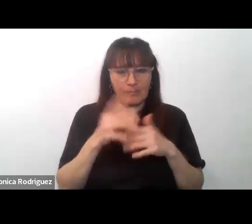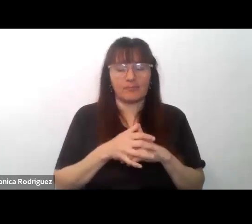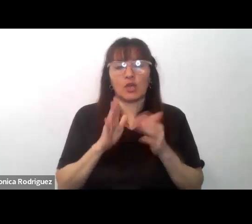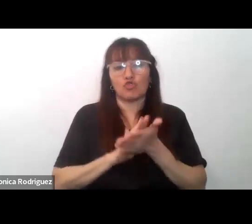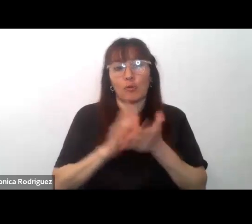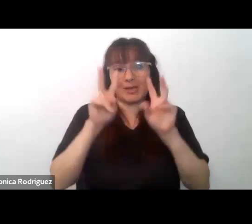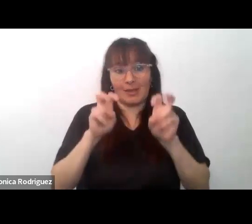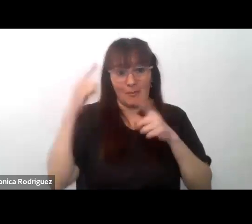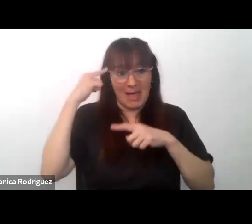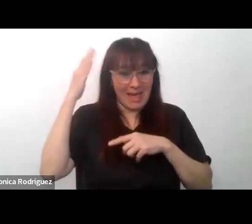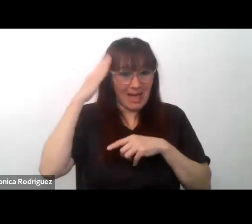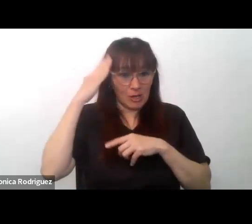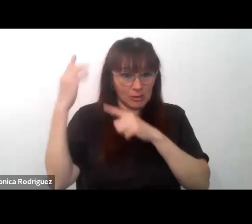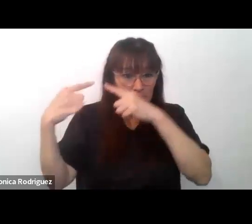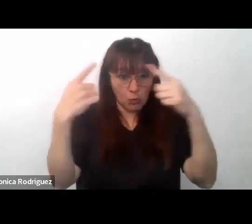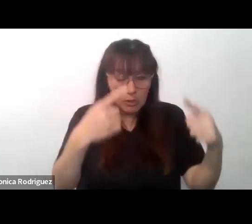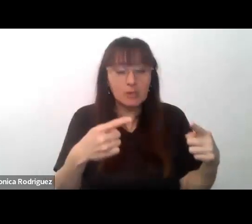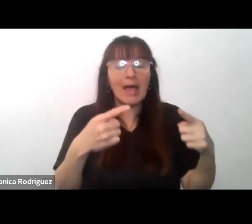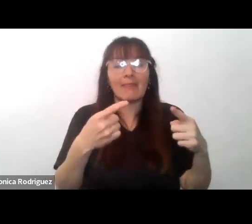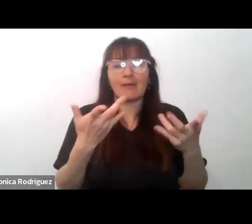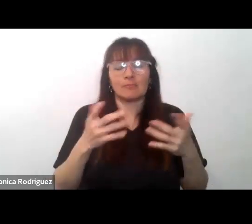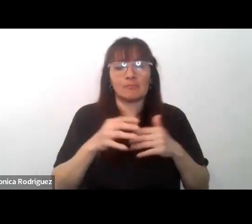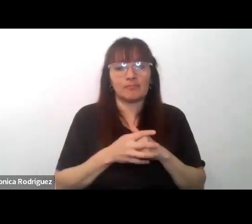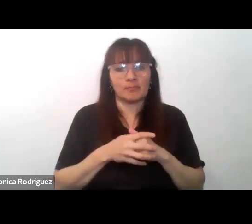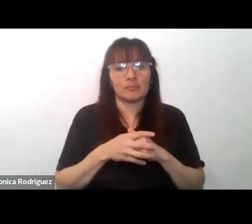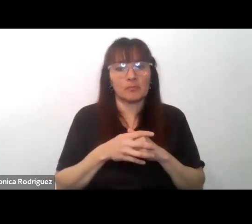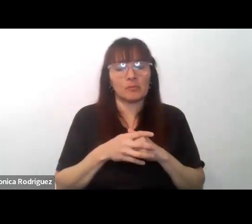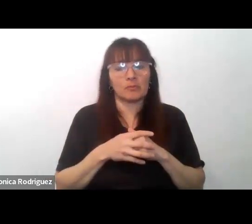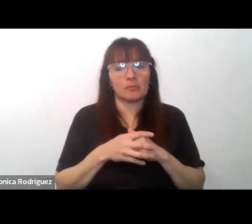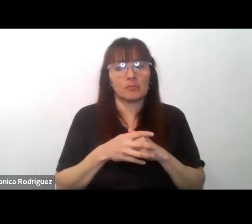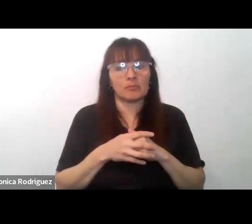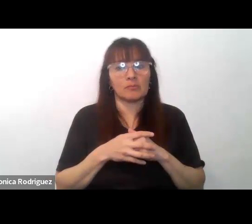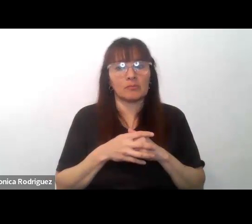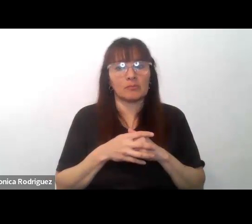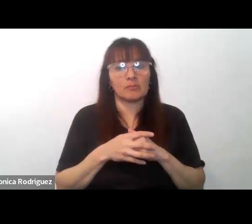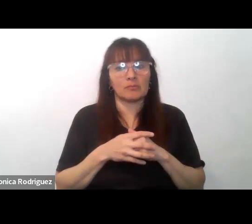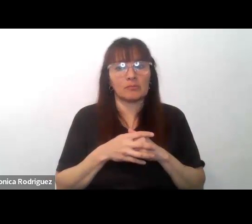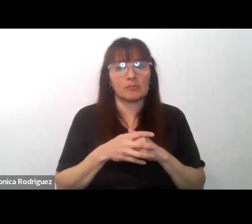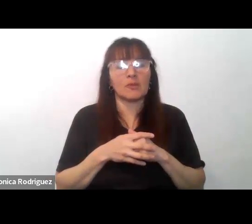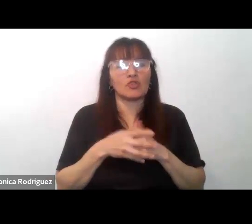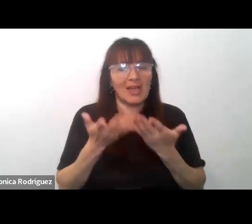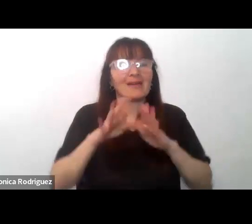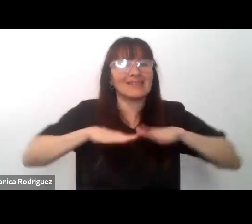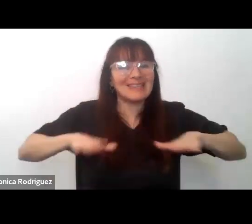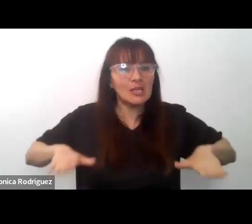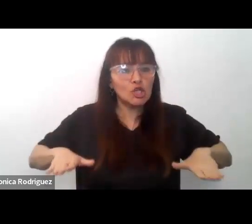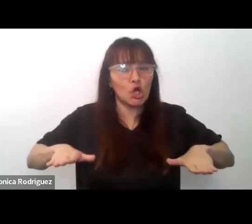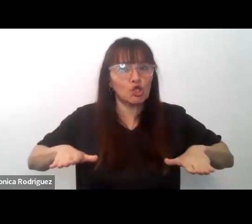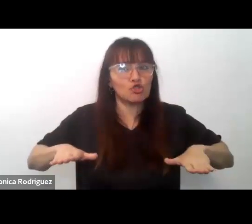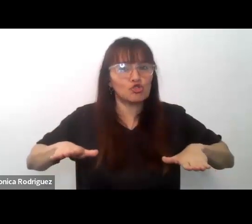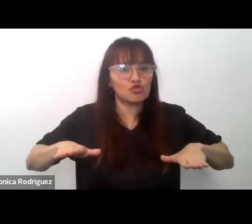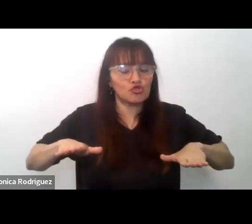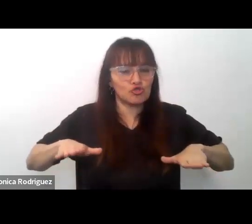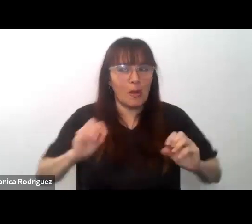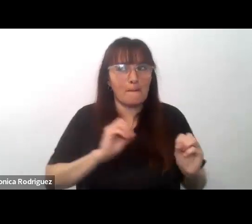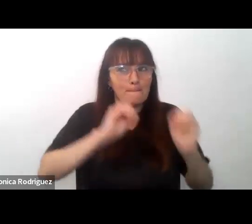intercultural en la conyuntura es decir la presencia de niños migrantes en